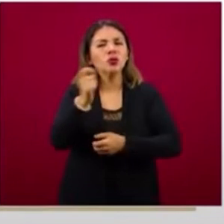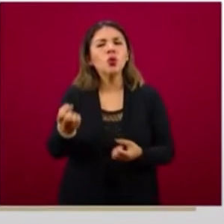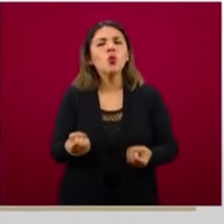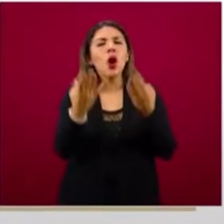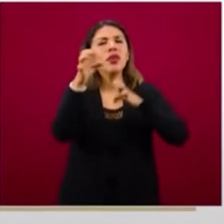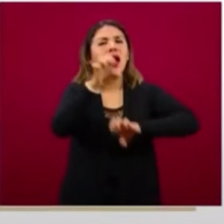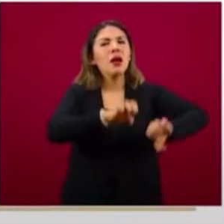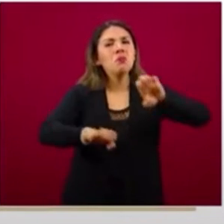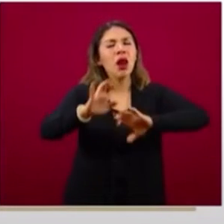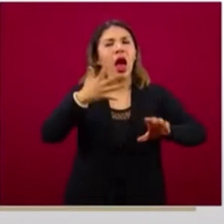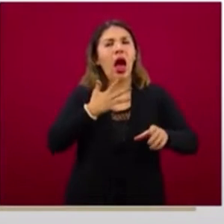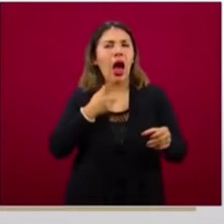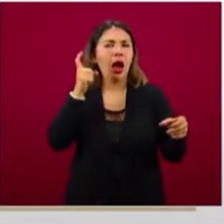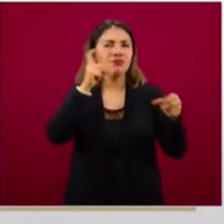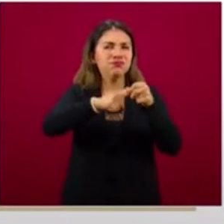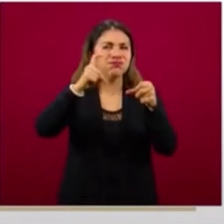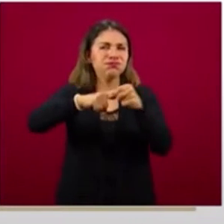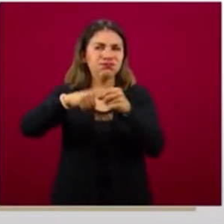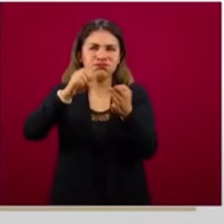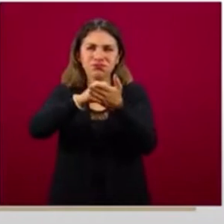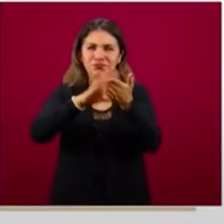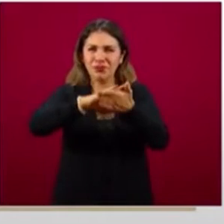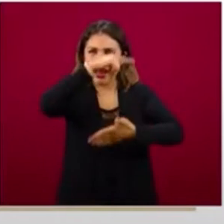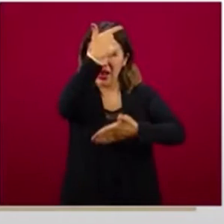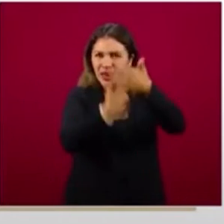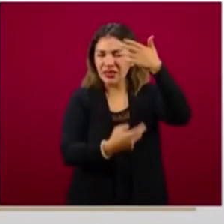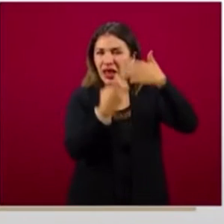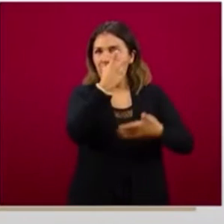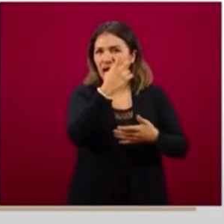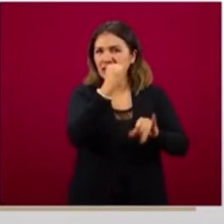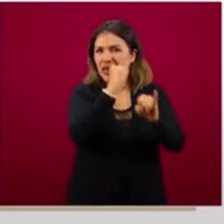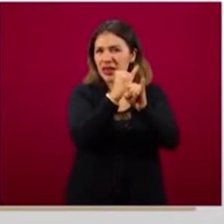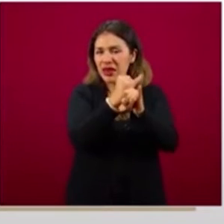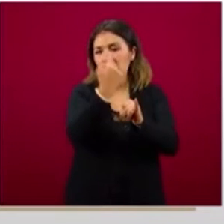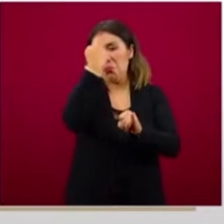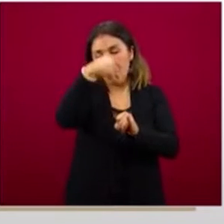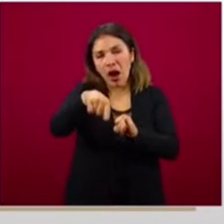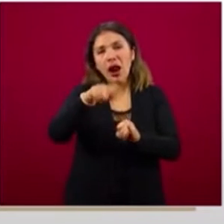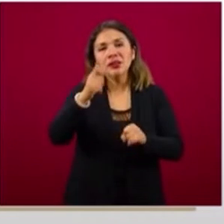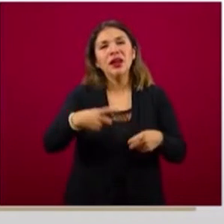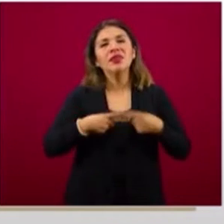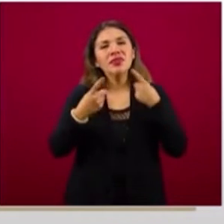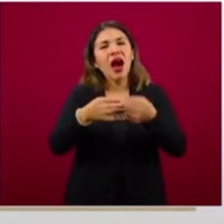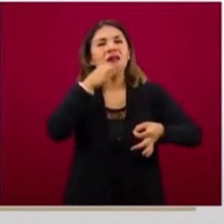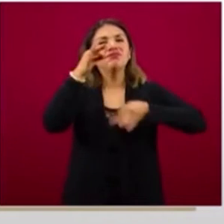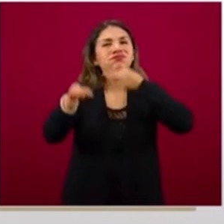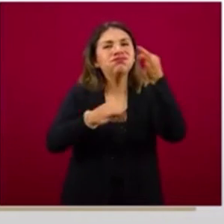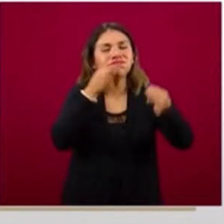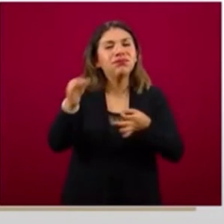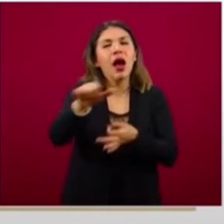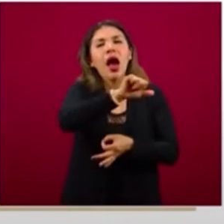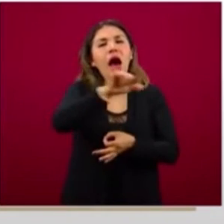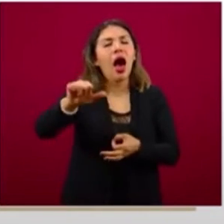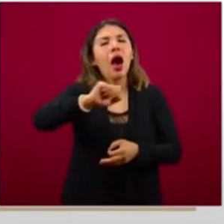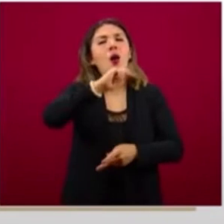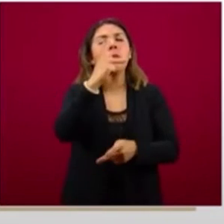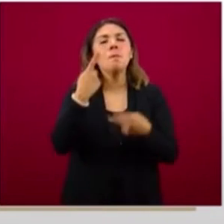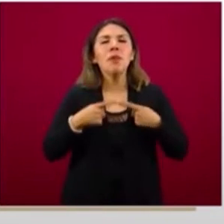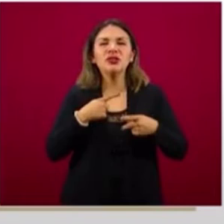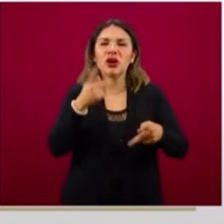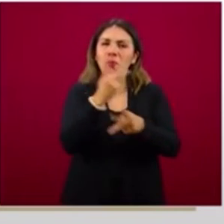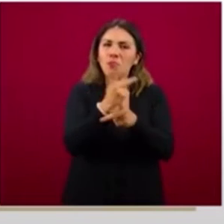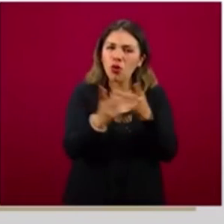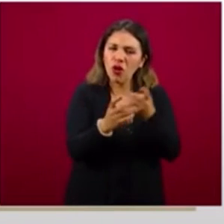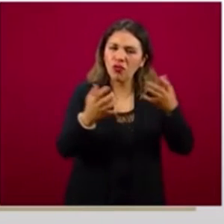empresas que tenemos inscritas en esta plataforma que busca dar publicidad a productores y